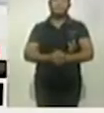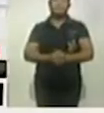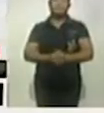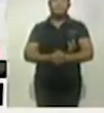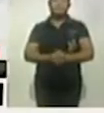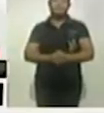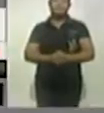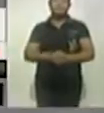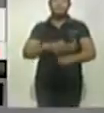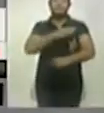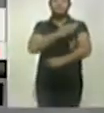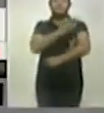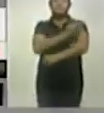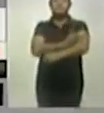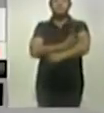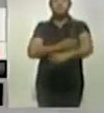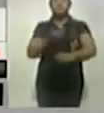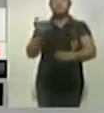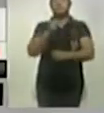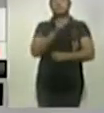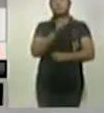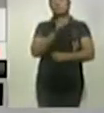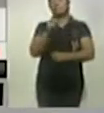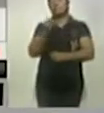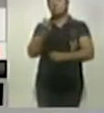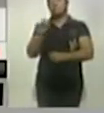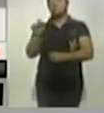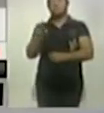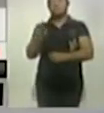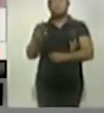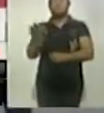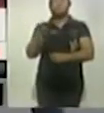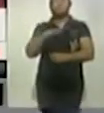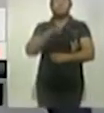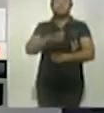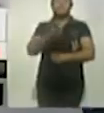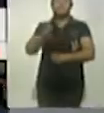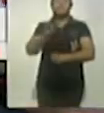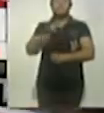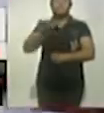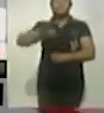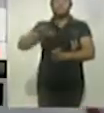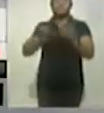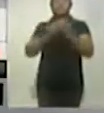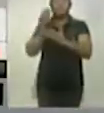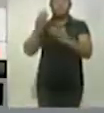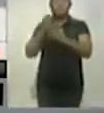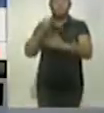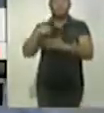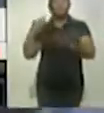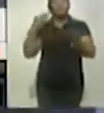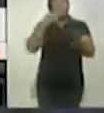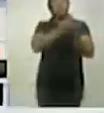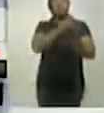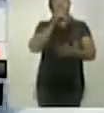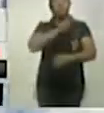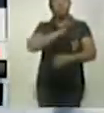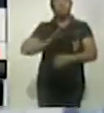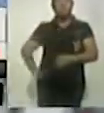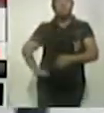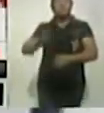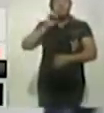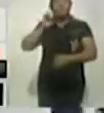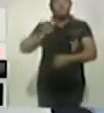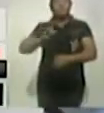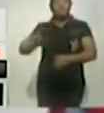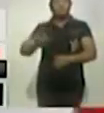Buenas tardes, Pepe, Susan, saludos al auditorio, comentarles que esta mañana nos encontrábamos en el municipio de Zacatelco, al sur